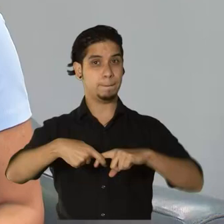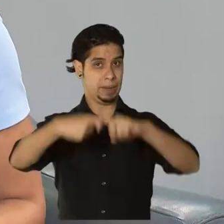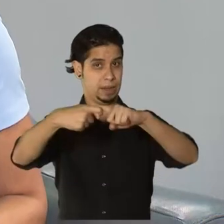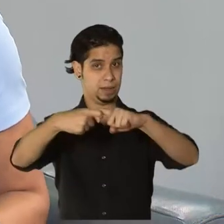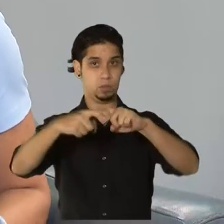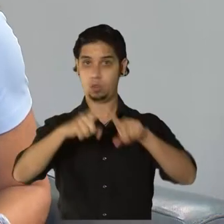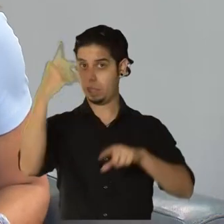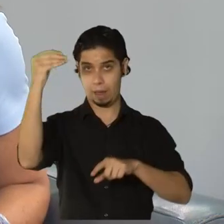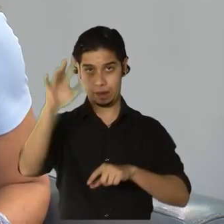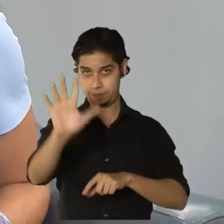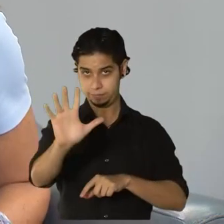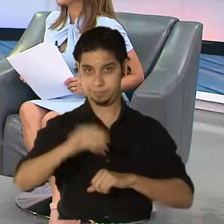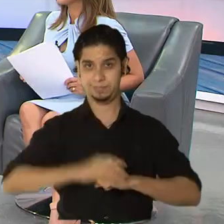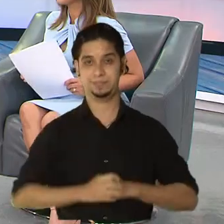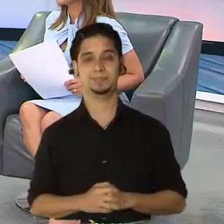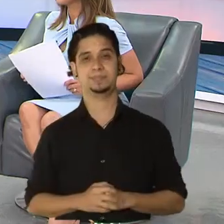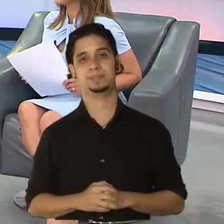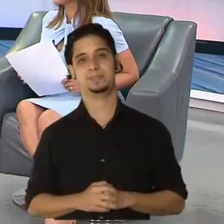No se vayan.